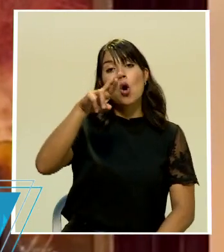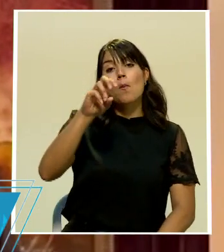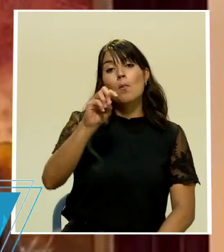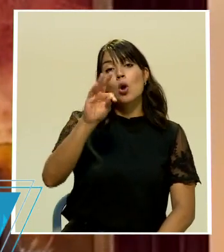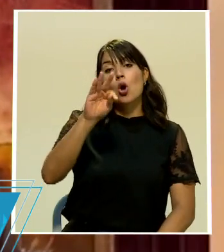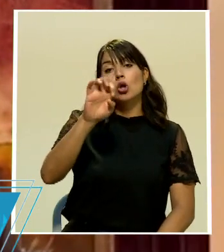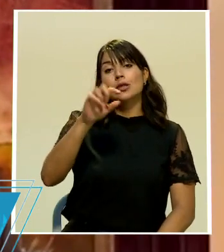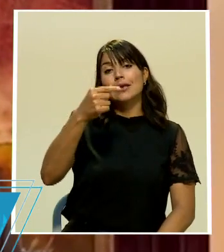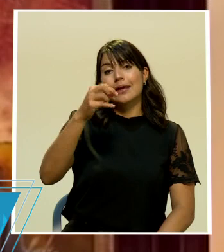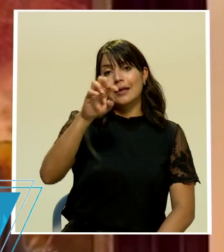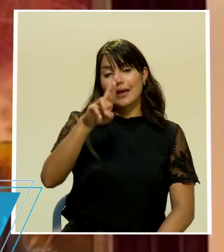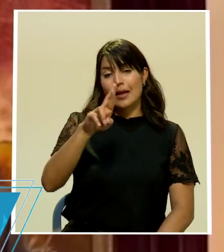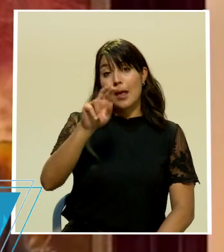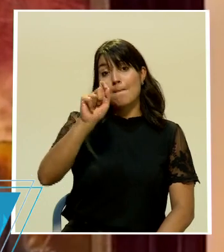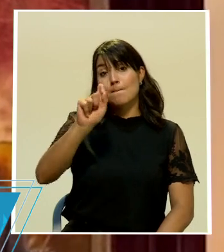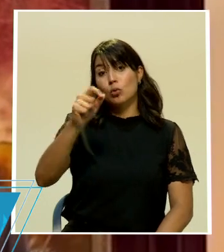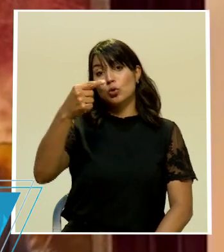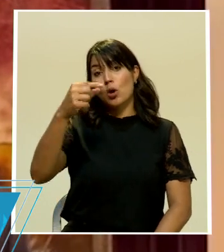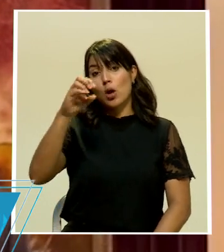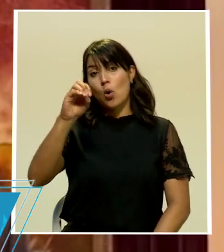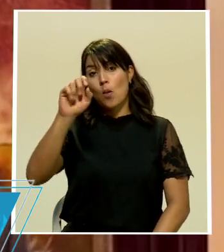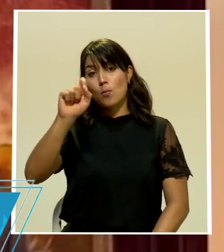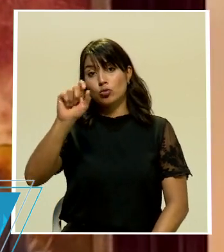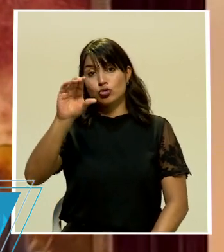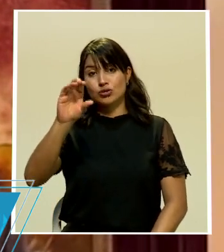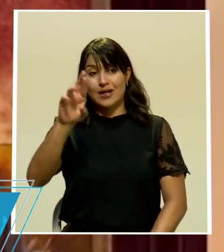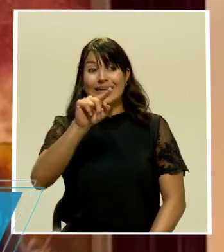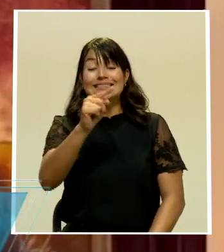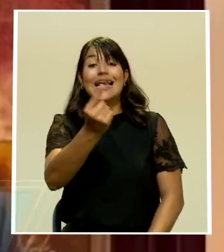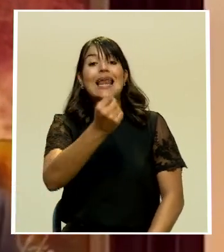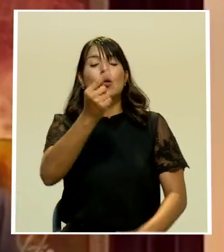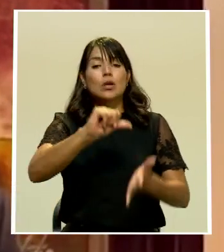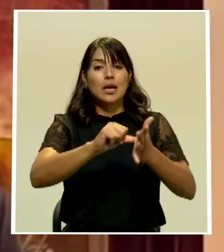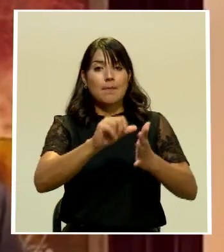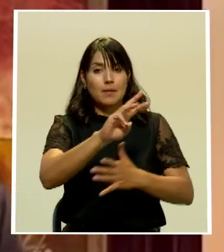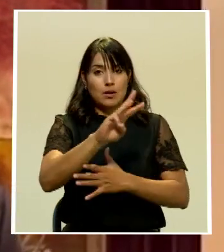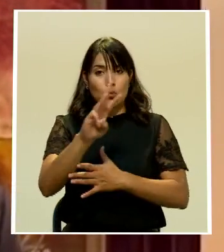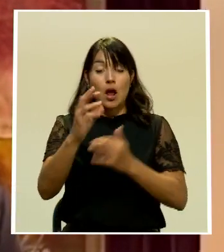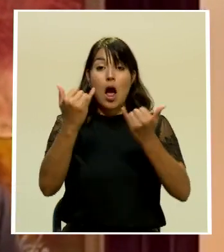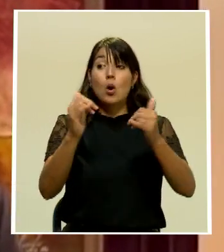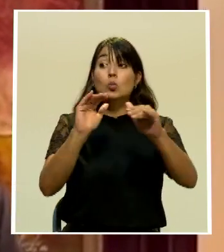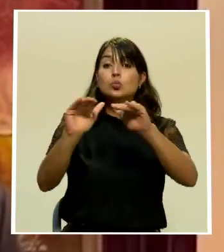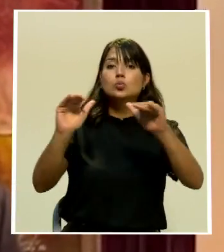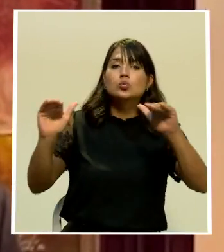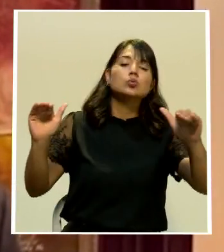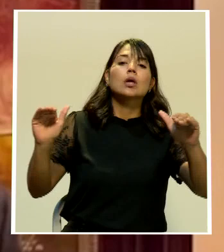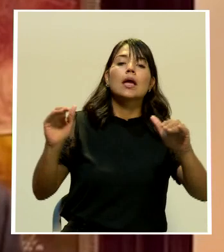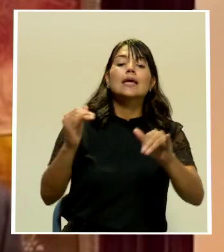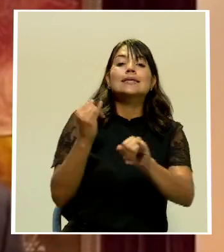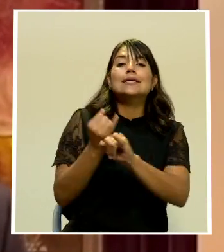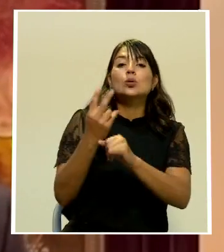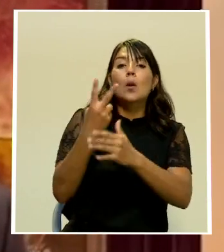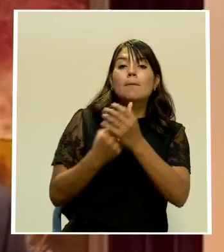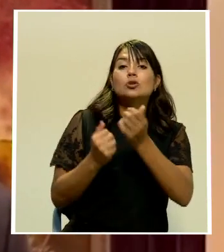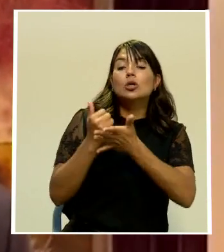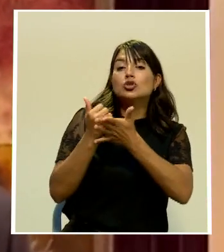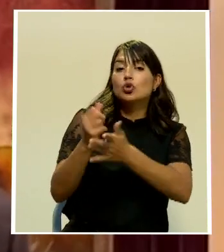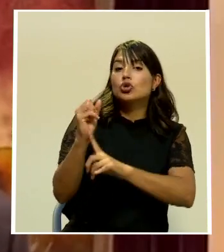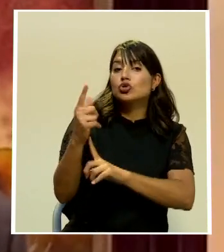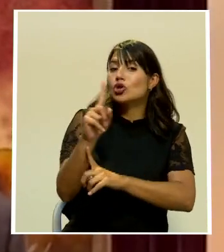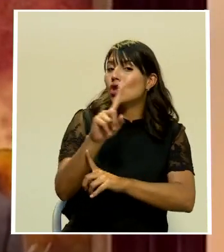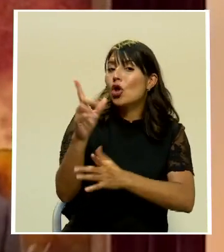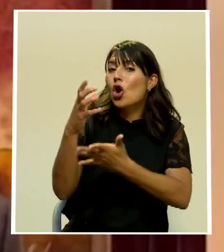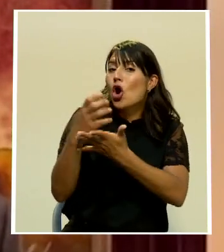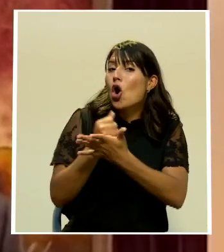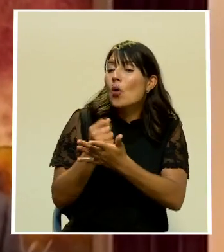Asimismo, hacemos de conocimiento de toda la población que el Instituto Mixto de Ayuda Social no cobra por